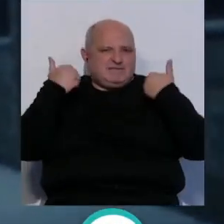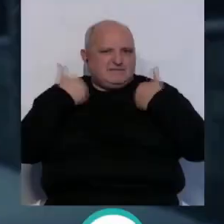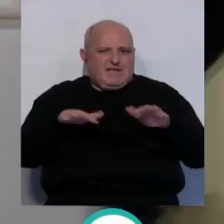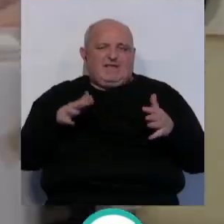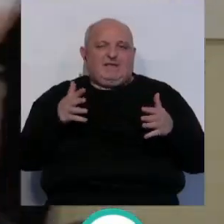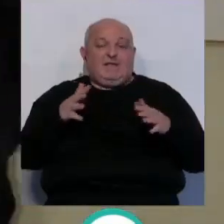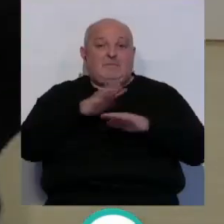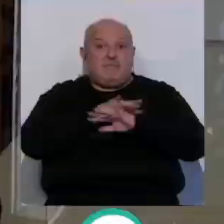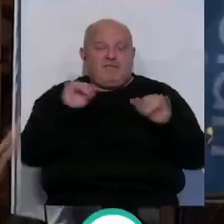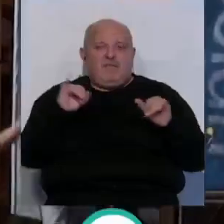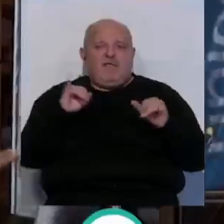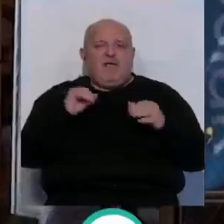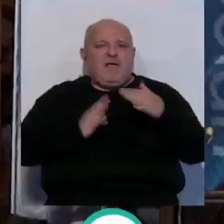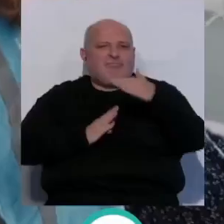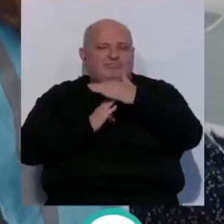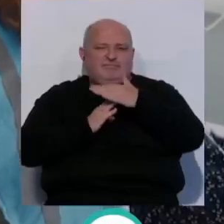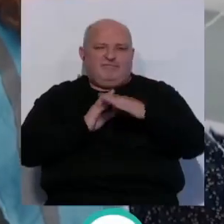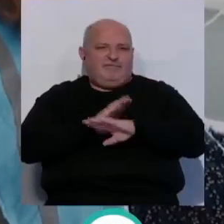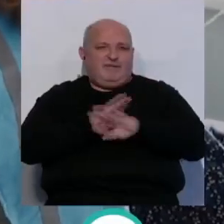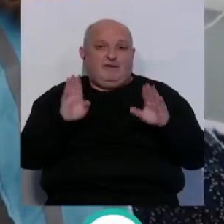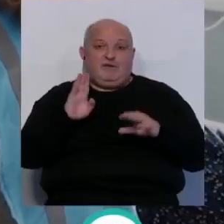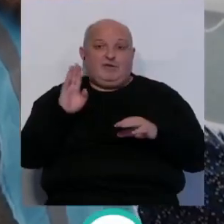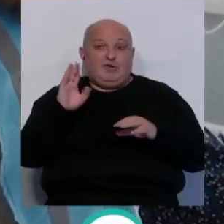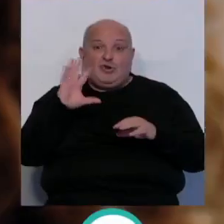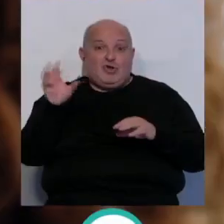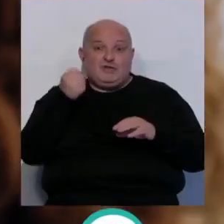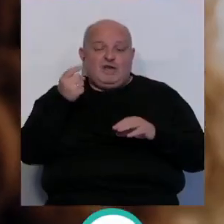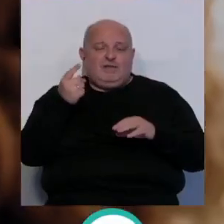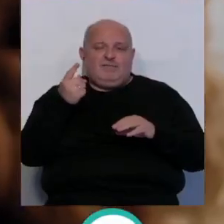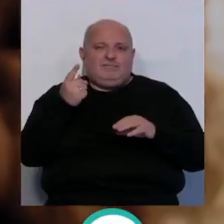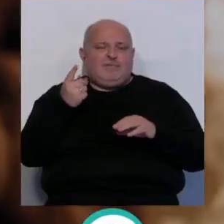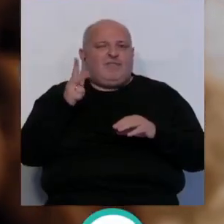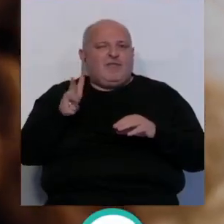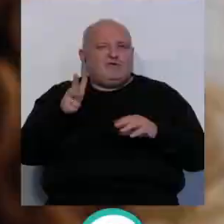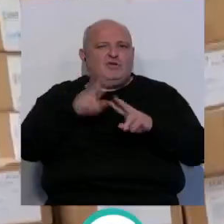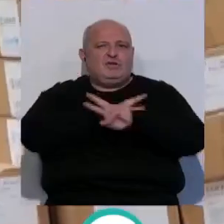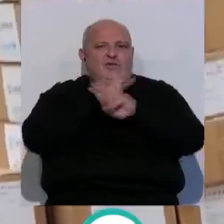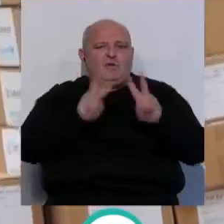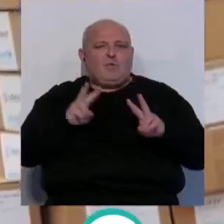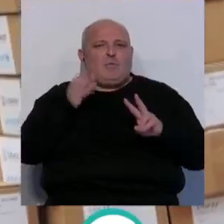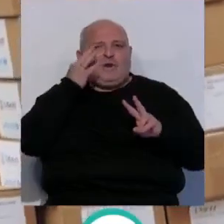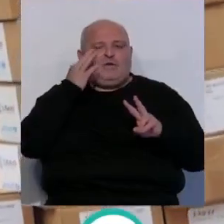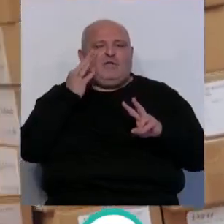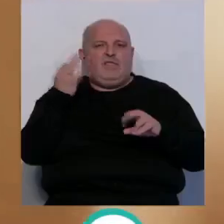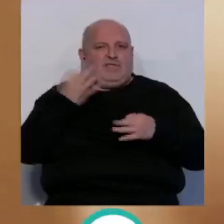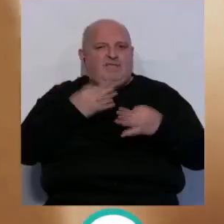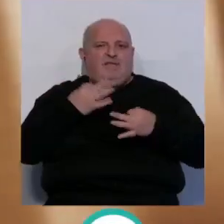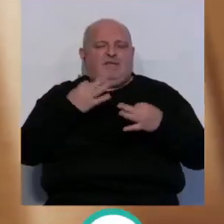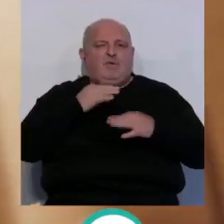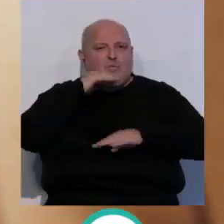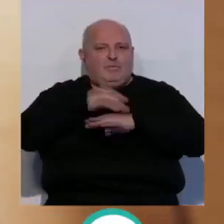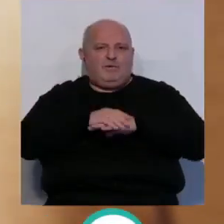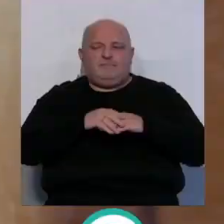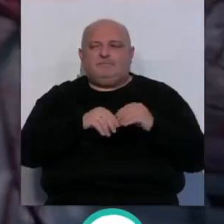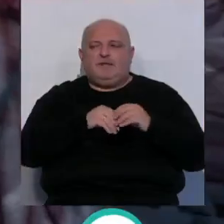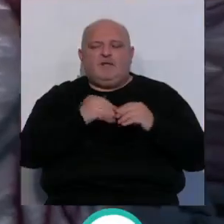Y mientras esta paz y el alto el fuego no se logre, hay que asegurar que el derecho internacional humanitario se cumple,